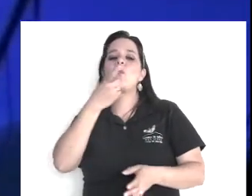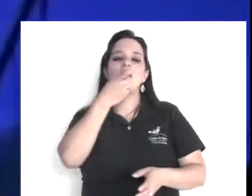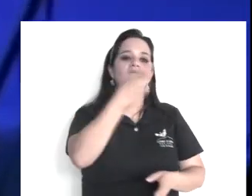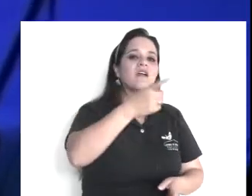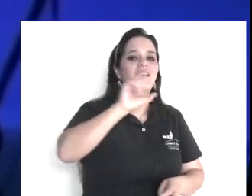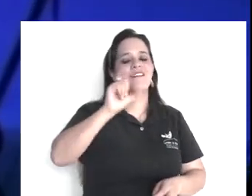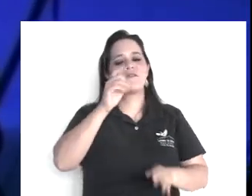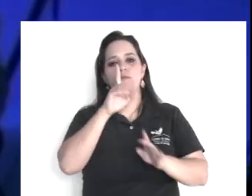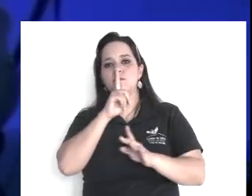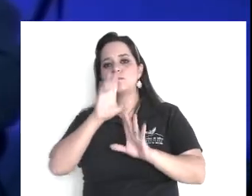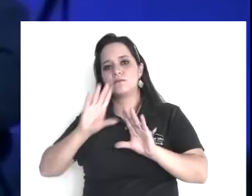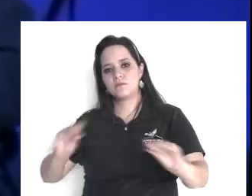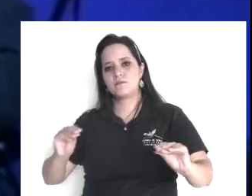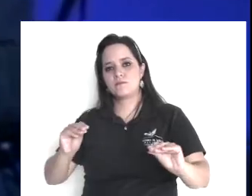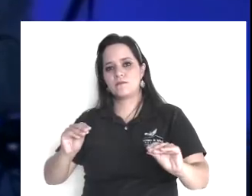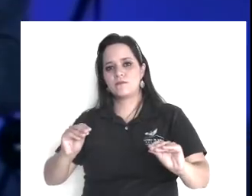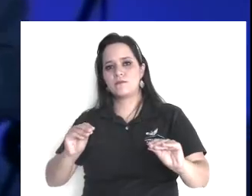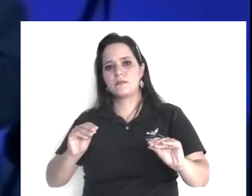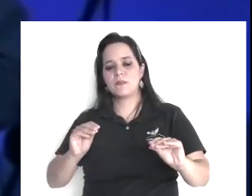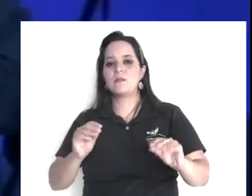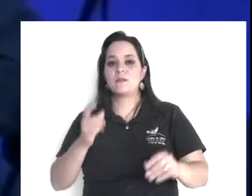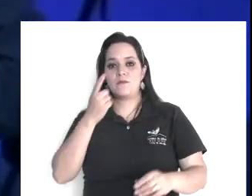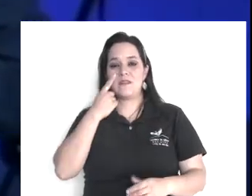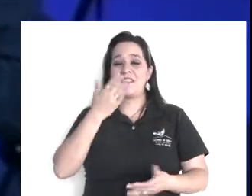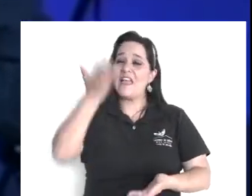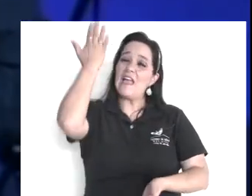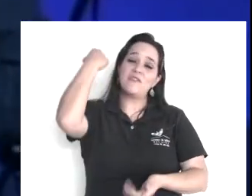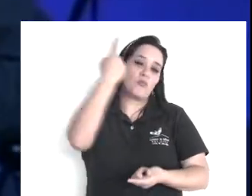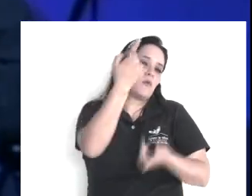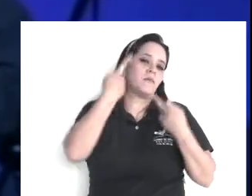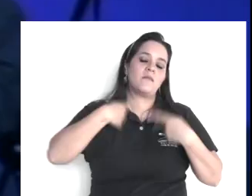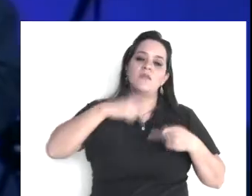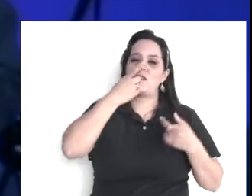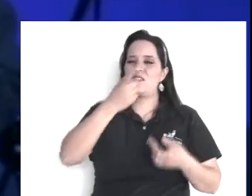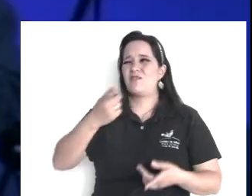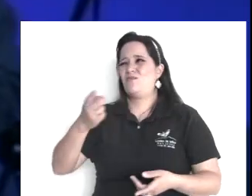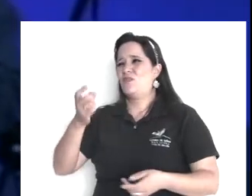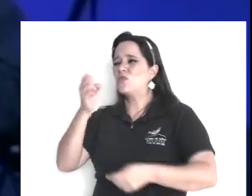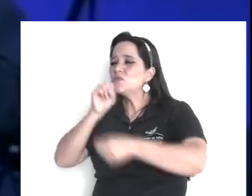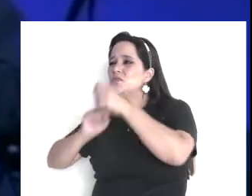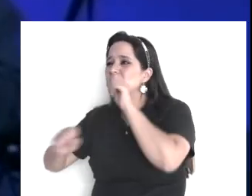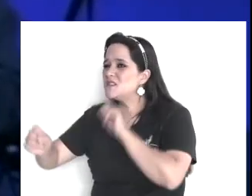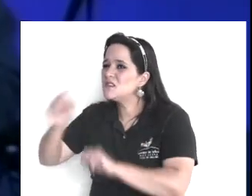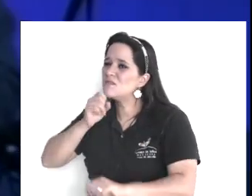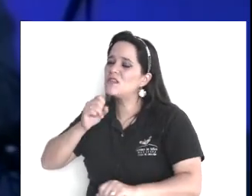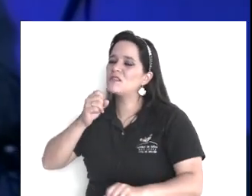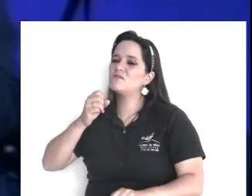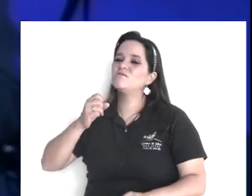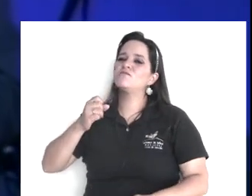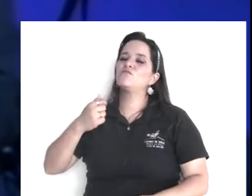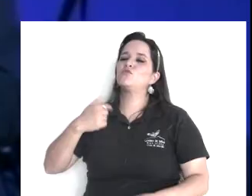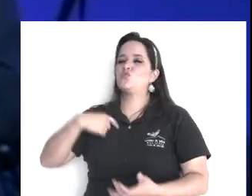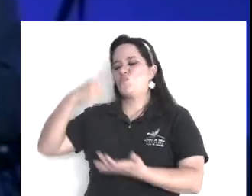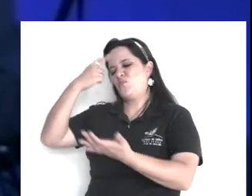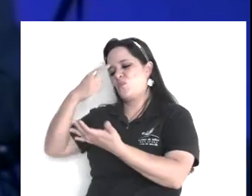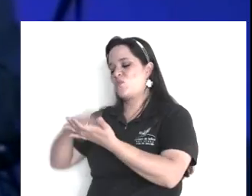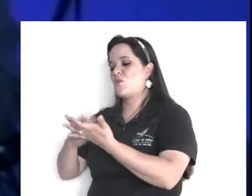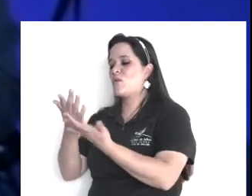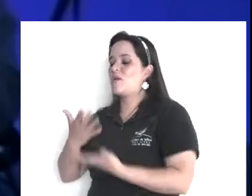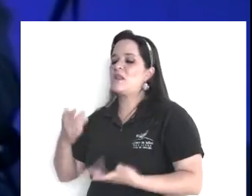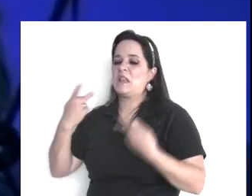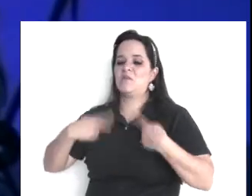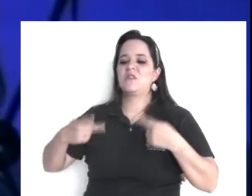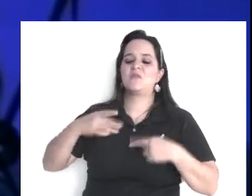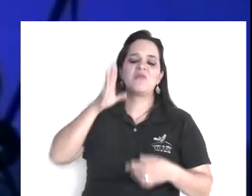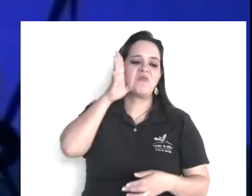por los envidiosos, por los amargados, por los resentidos, por los inconformes, y son